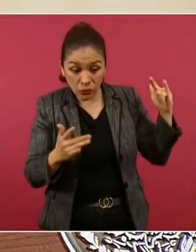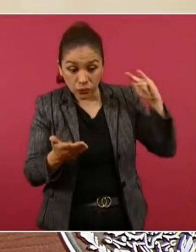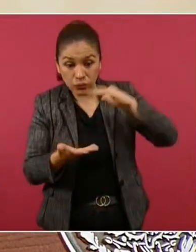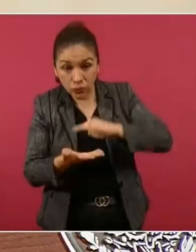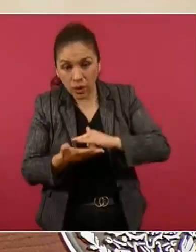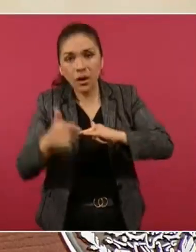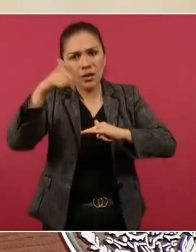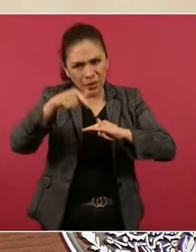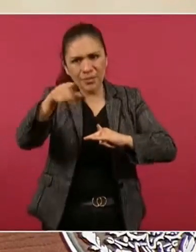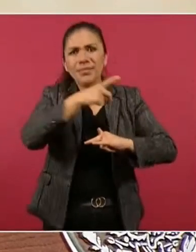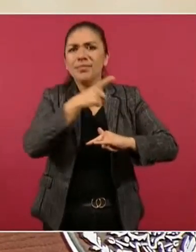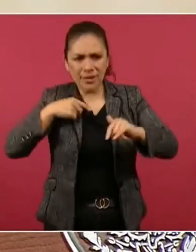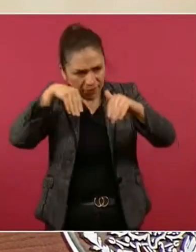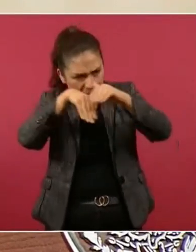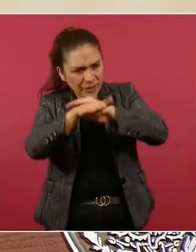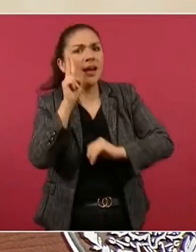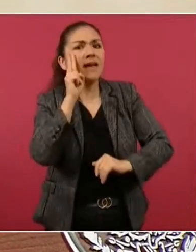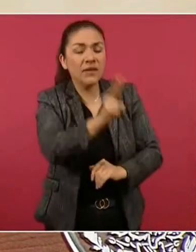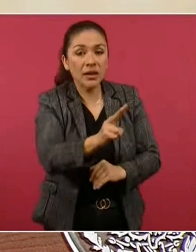vayan.